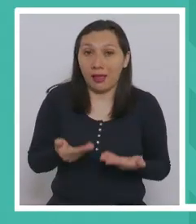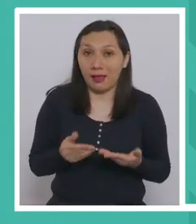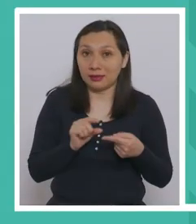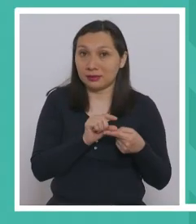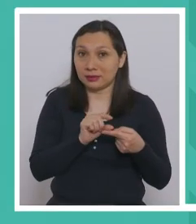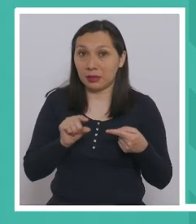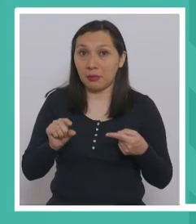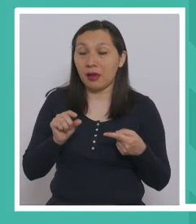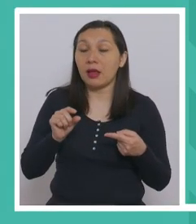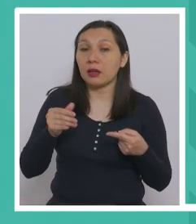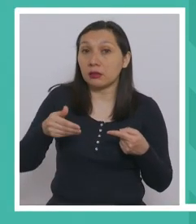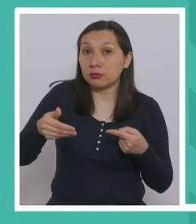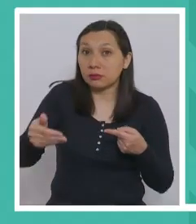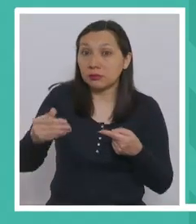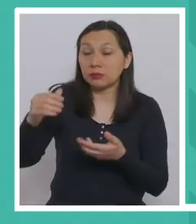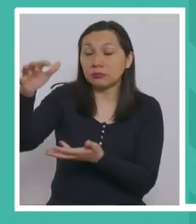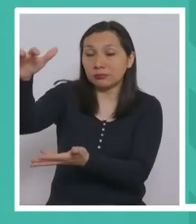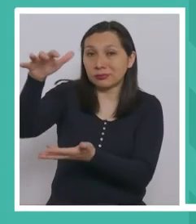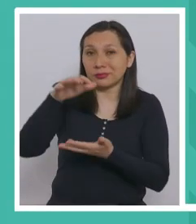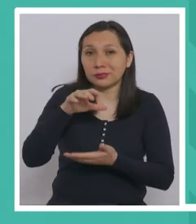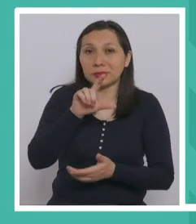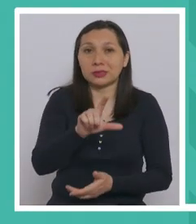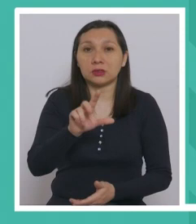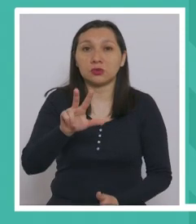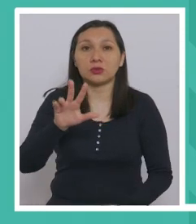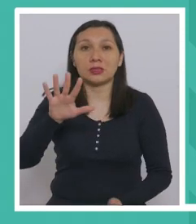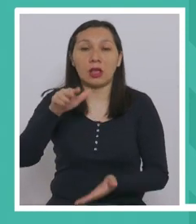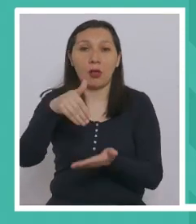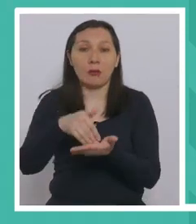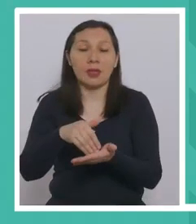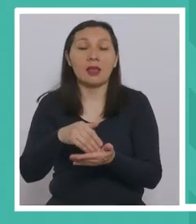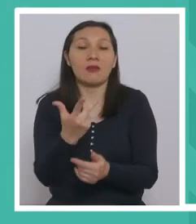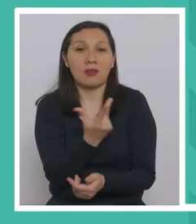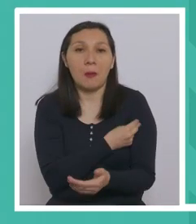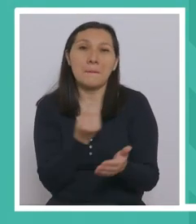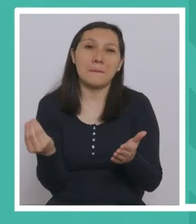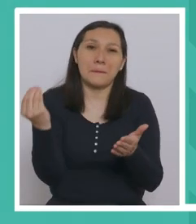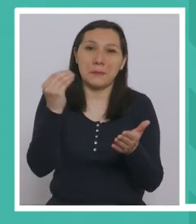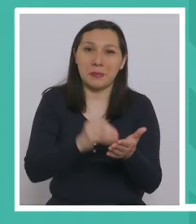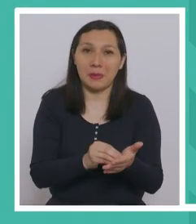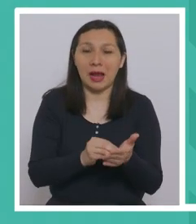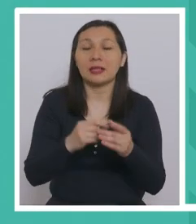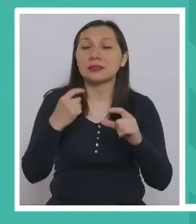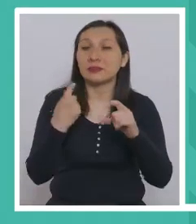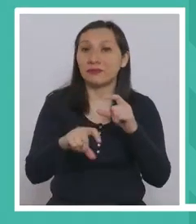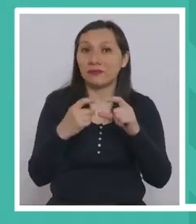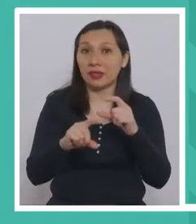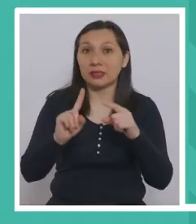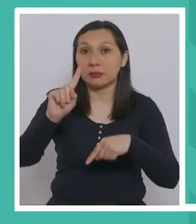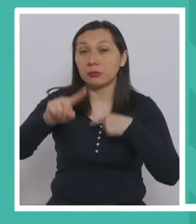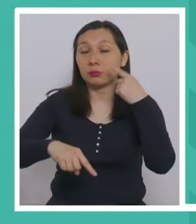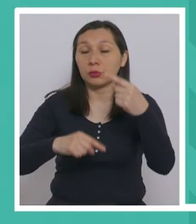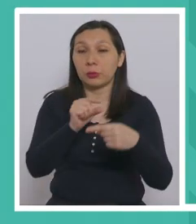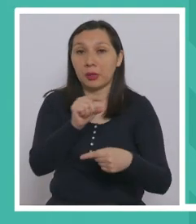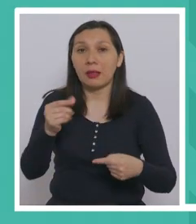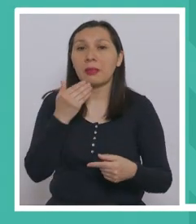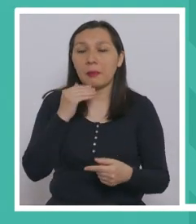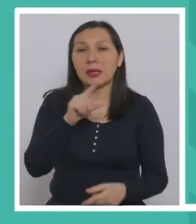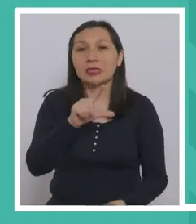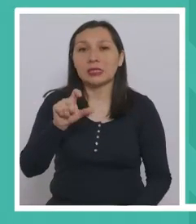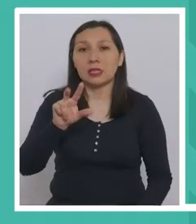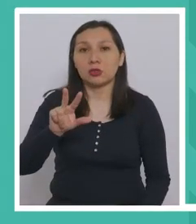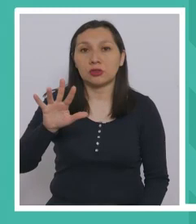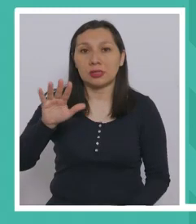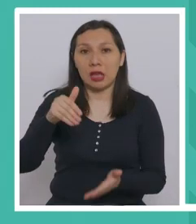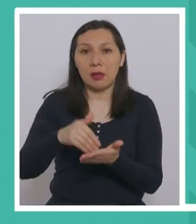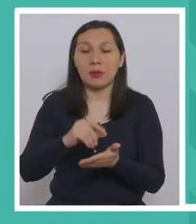nos llegan setecientas ochenta y cinco mil dosis de vacunas Pfizer. La próxima semana, otra vez, setecientos ochenta